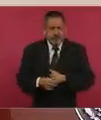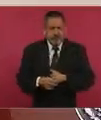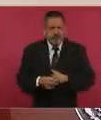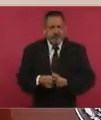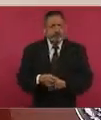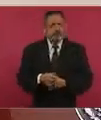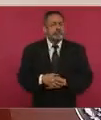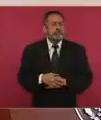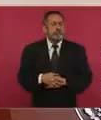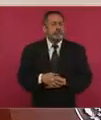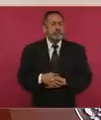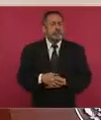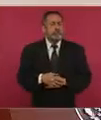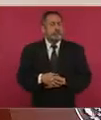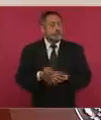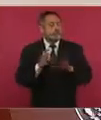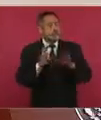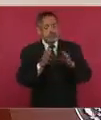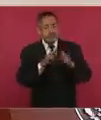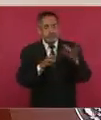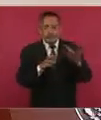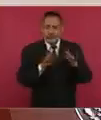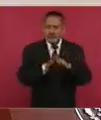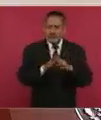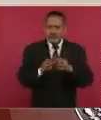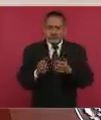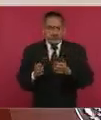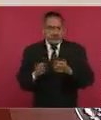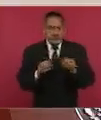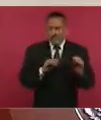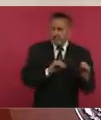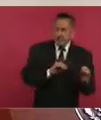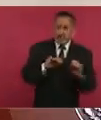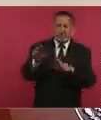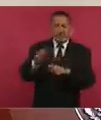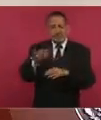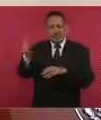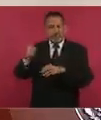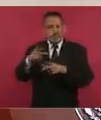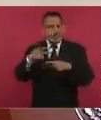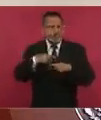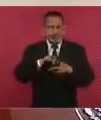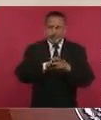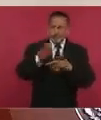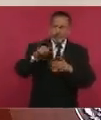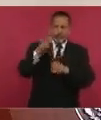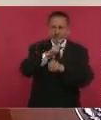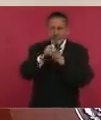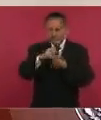en extradición o se envió a